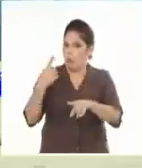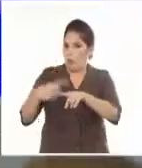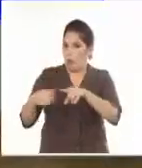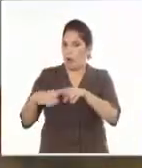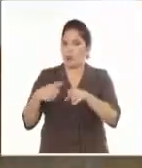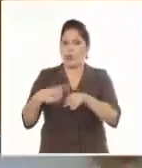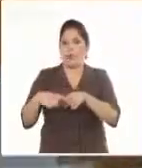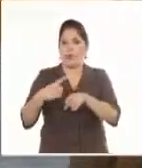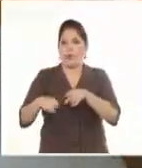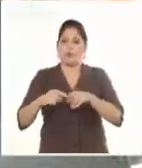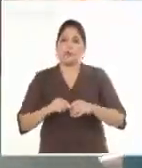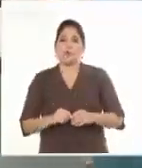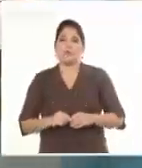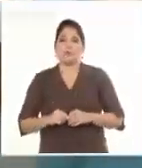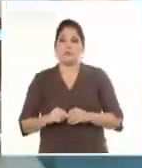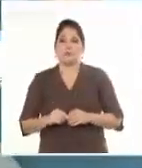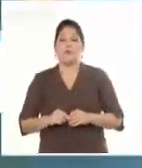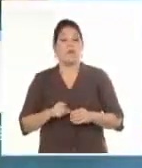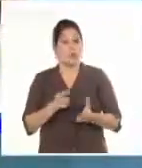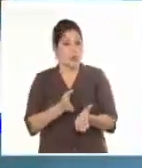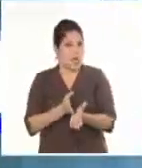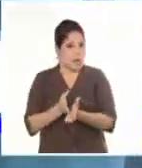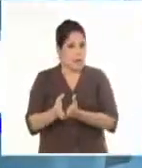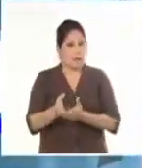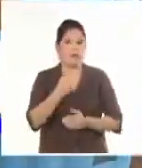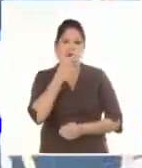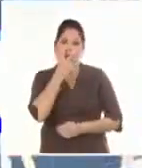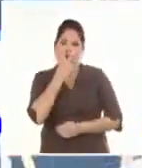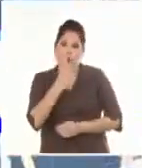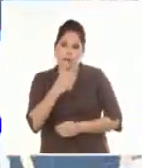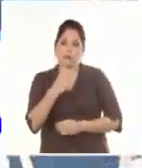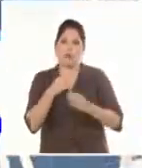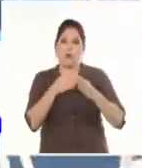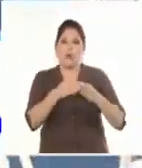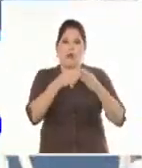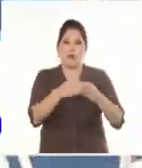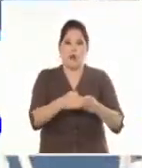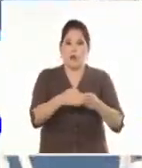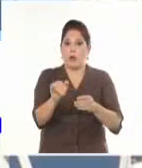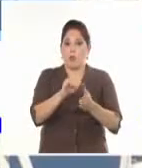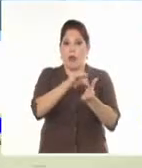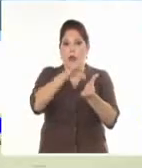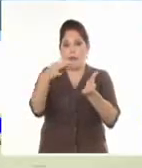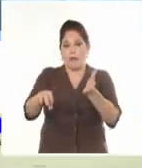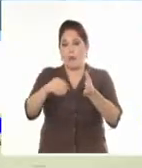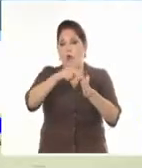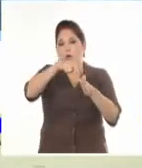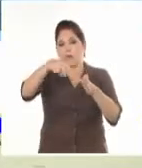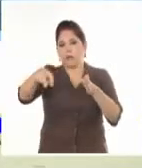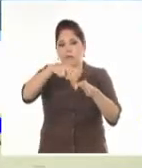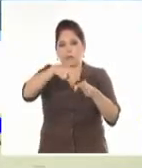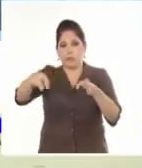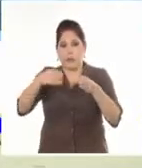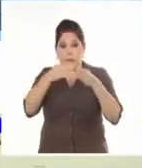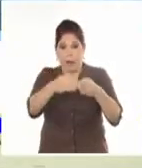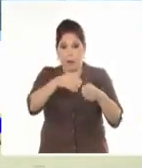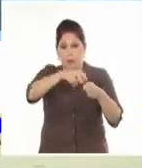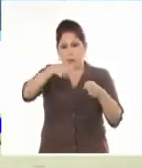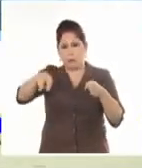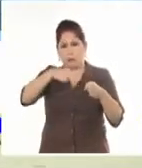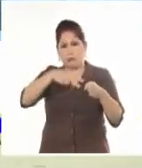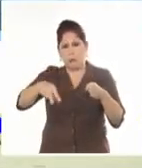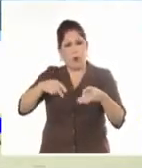se mantiene la tensión tanto en las transportaciones como en la descarga de los barcos. Tanto los portuarios como